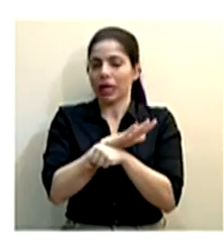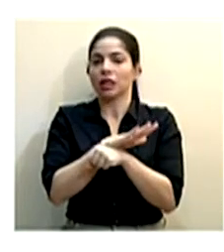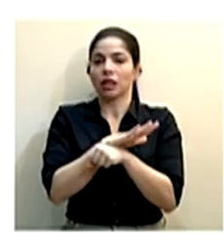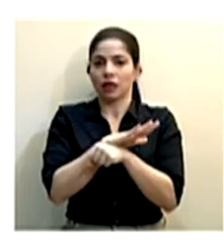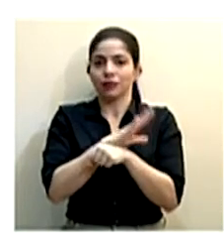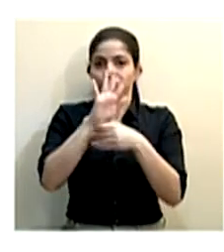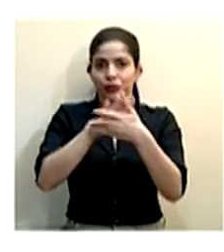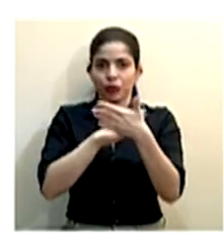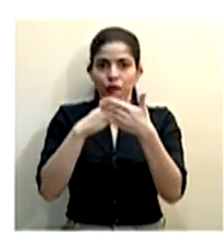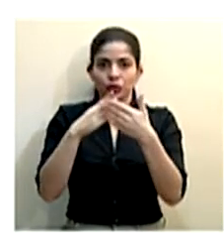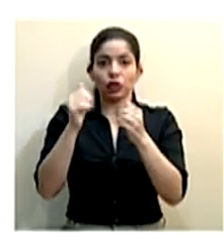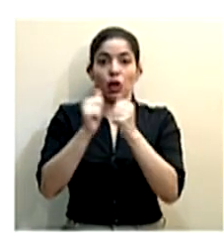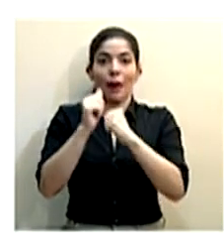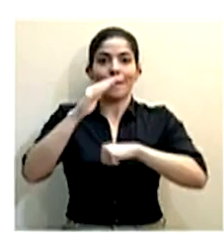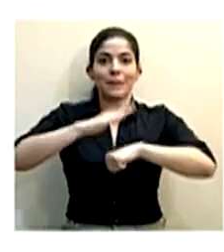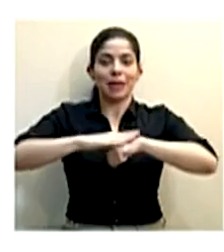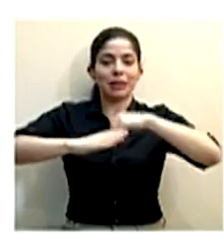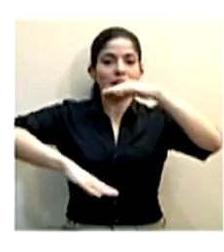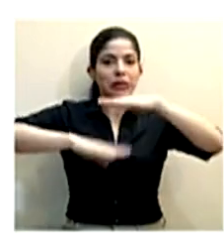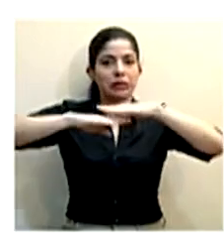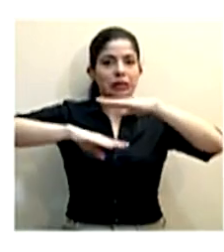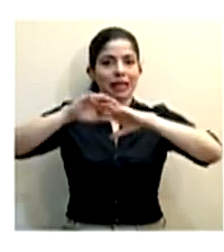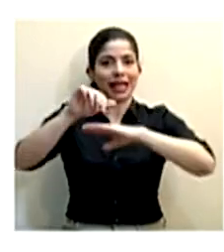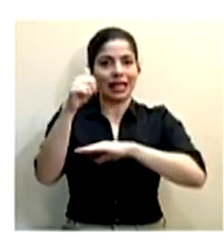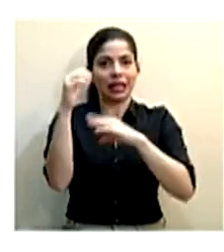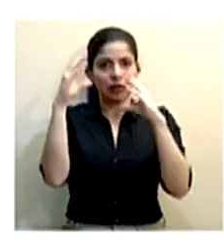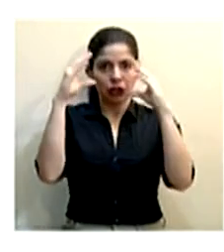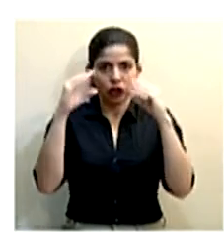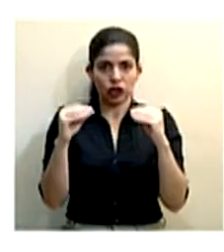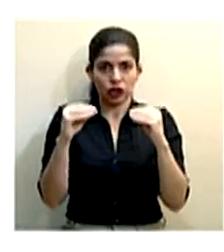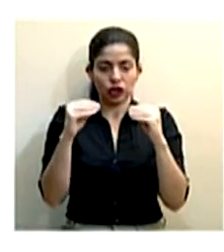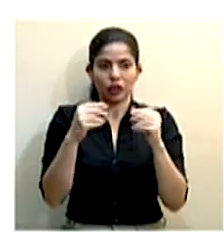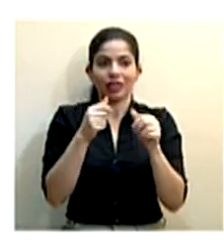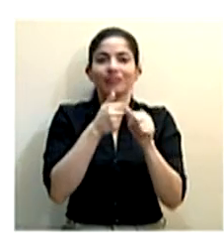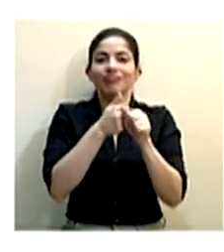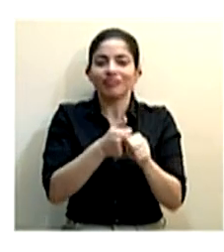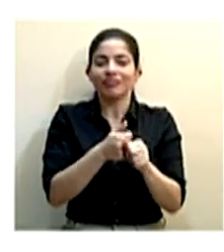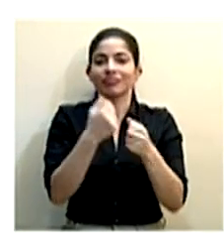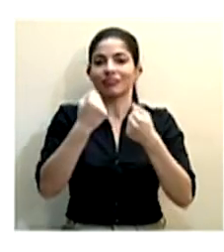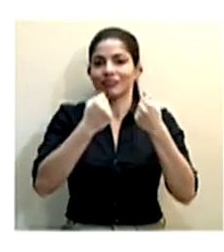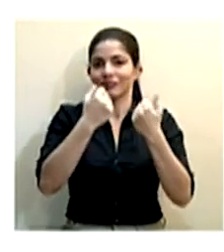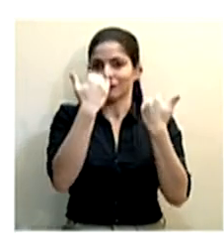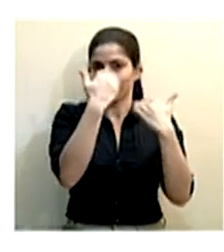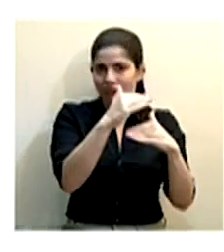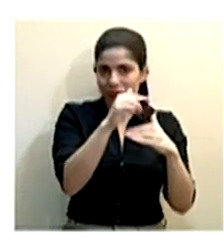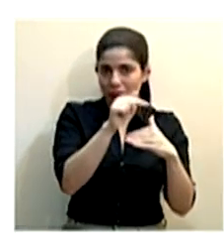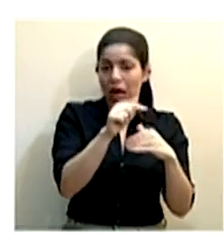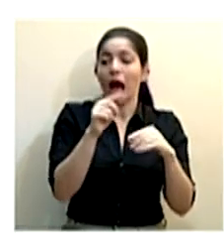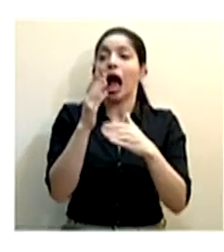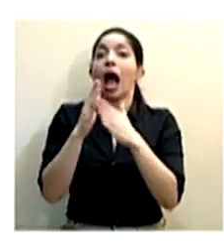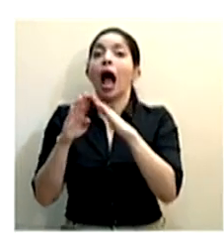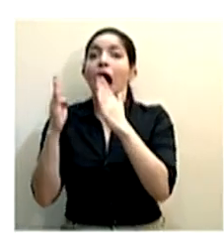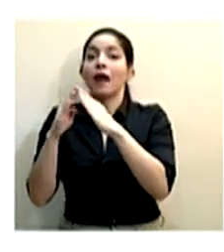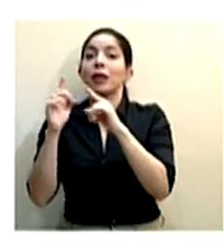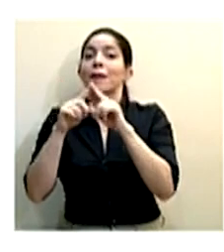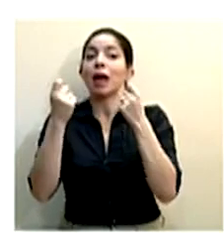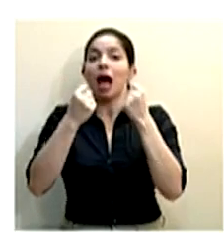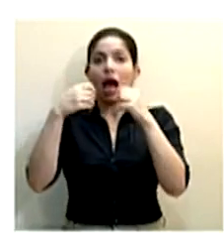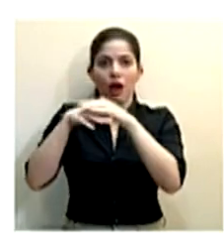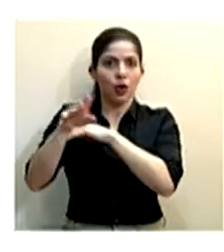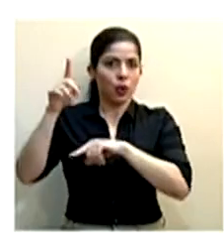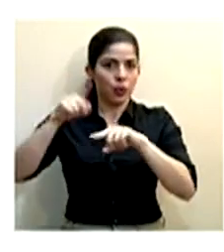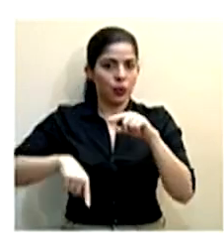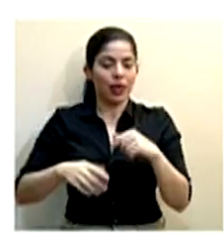horario permitido que sería hasta las 10 de la noche en el sentido de la restricción vehicular. Obviamente pueden permanecer abiertos pero no haber acceso por vehículo.